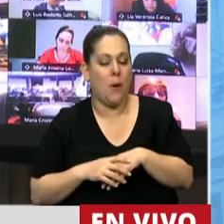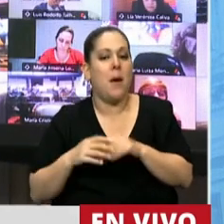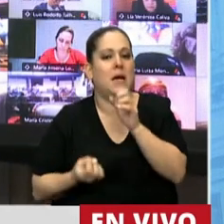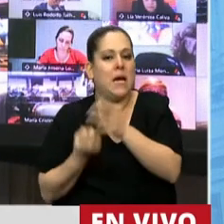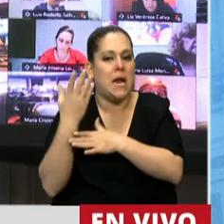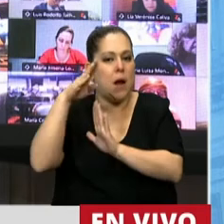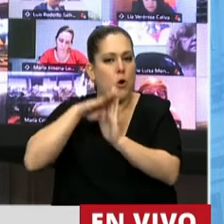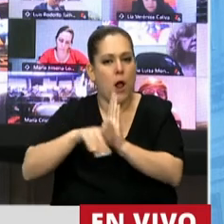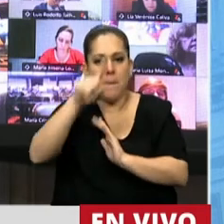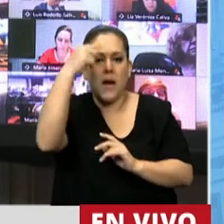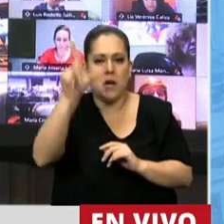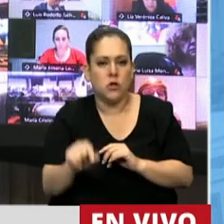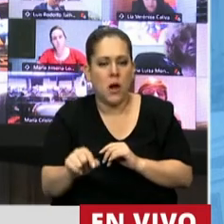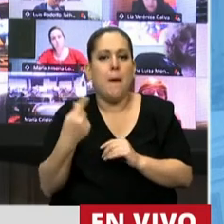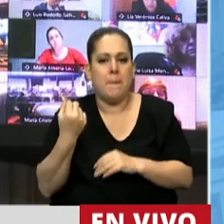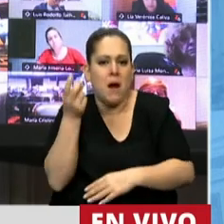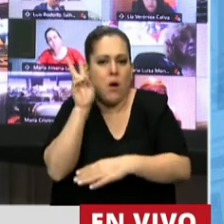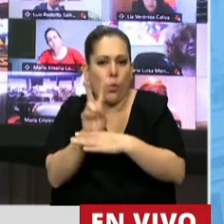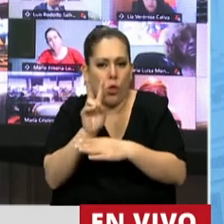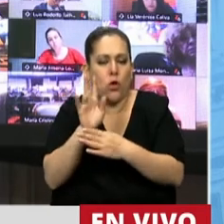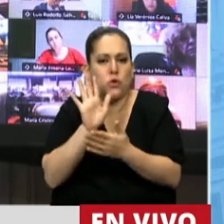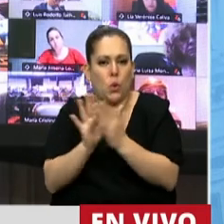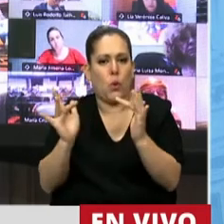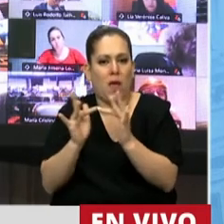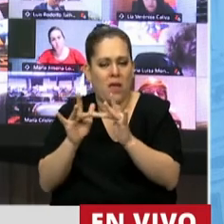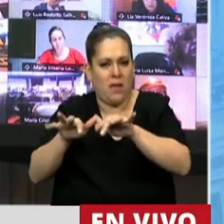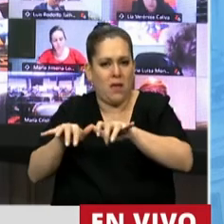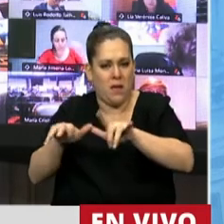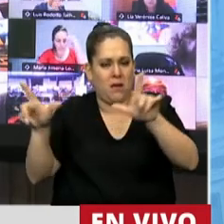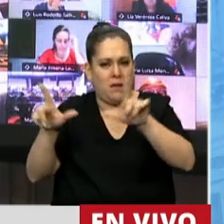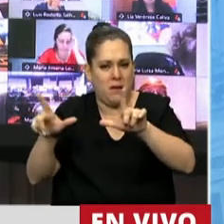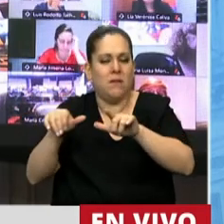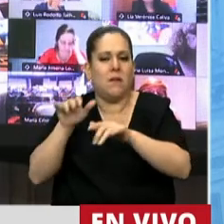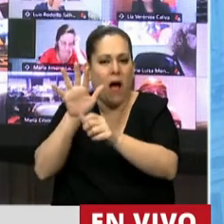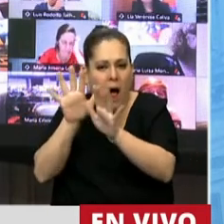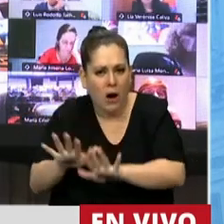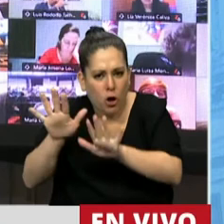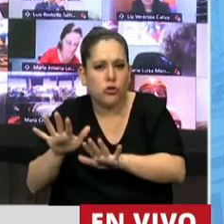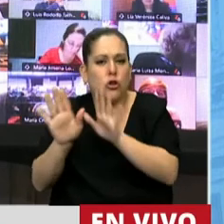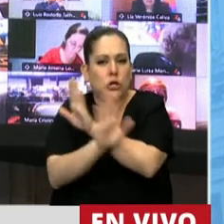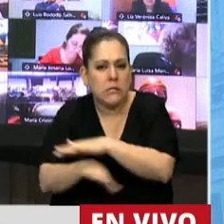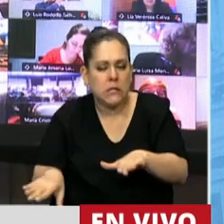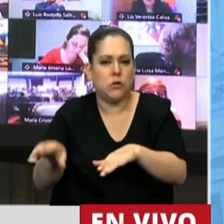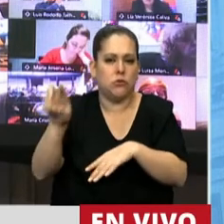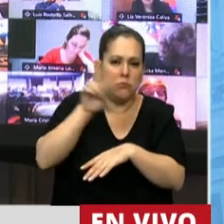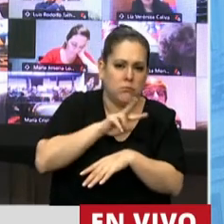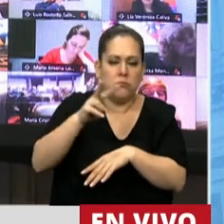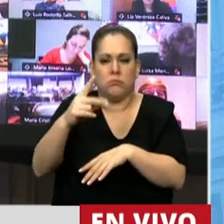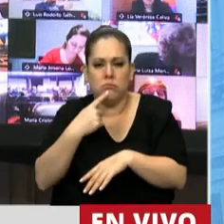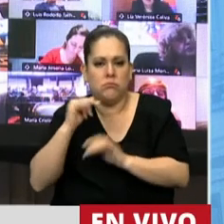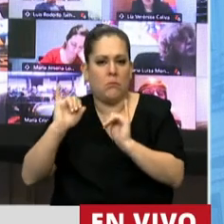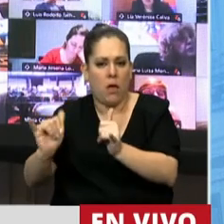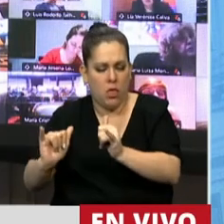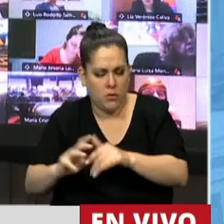programa nacional de prevención contra el grooming o ciberacoso a niñas, niños y adolescentes. En la Argentina, las